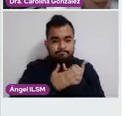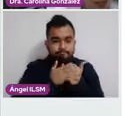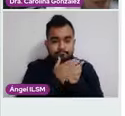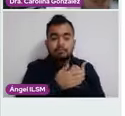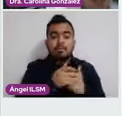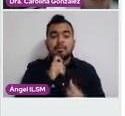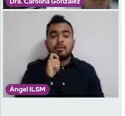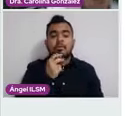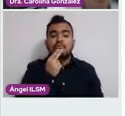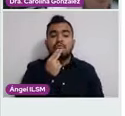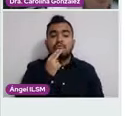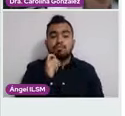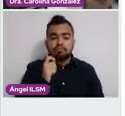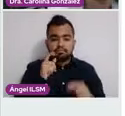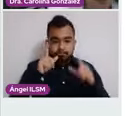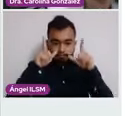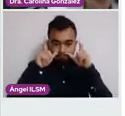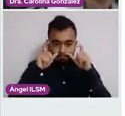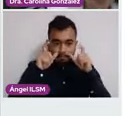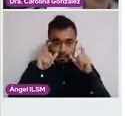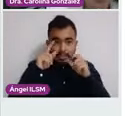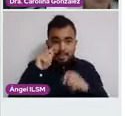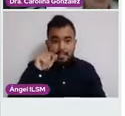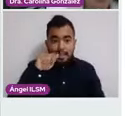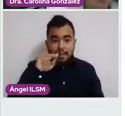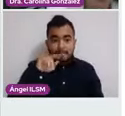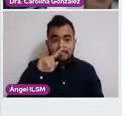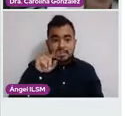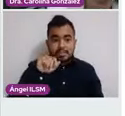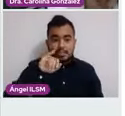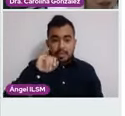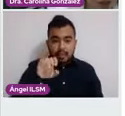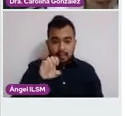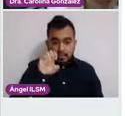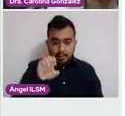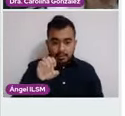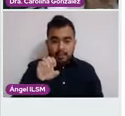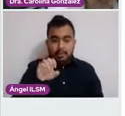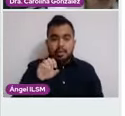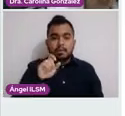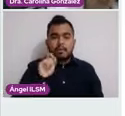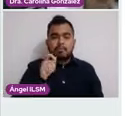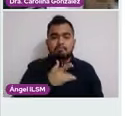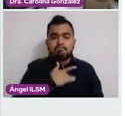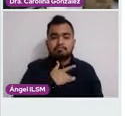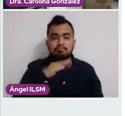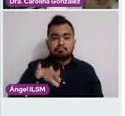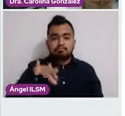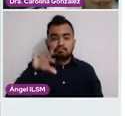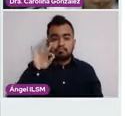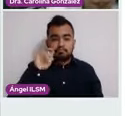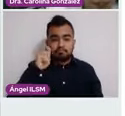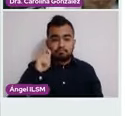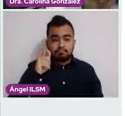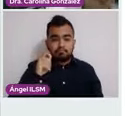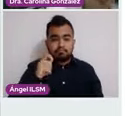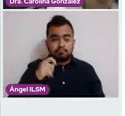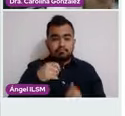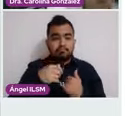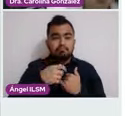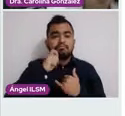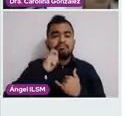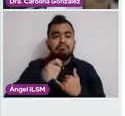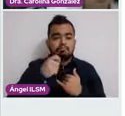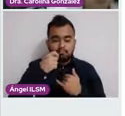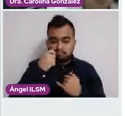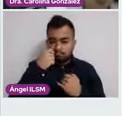tamizaje. Siguiente. El método de elección va a ser el papá Nicolau o la citología cervical. Esta debe